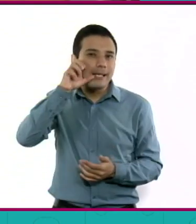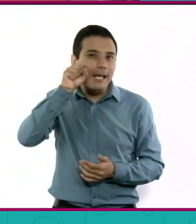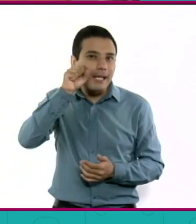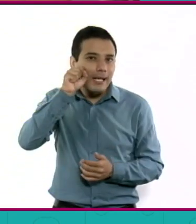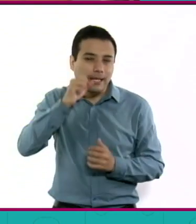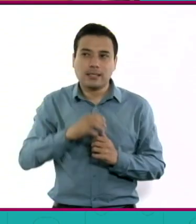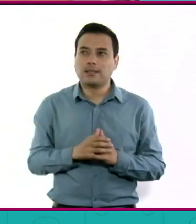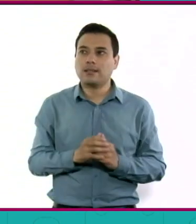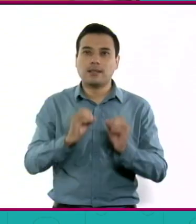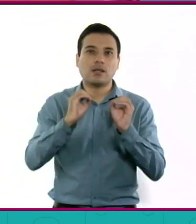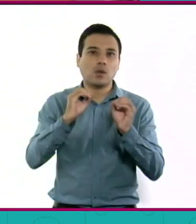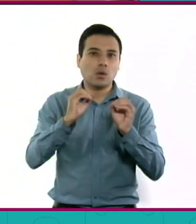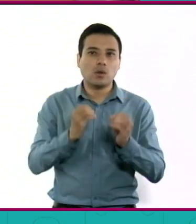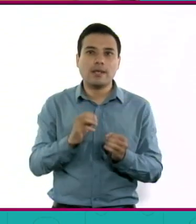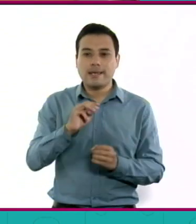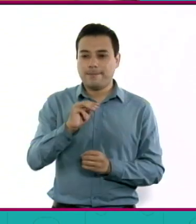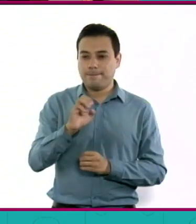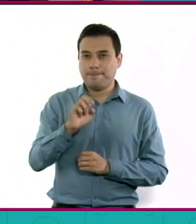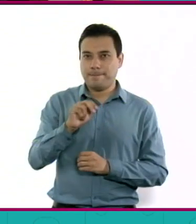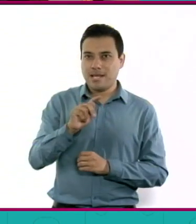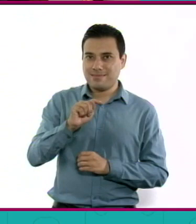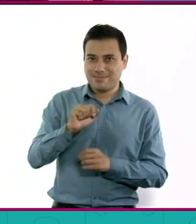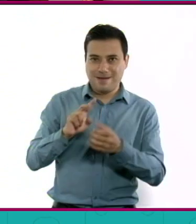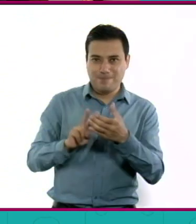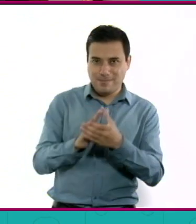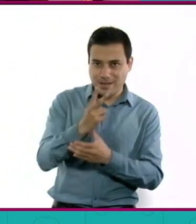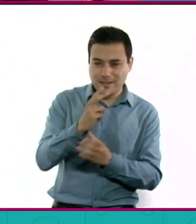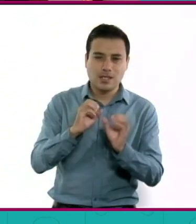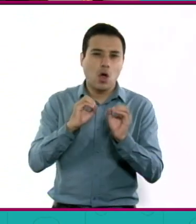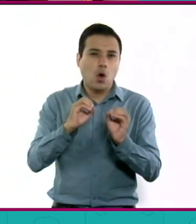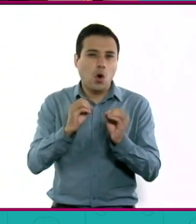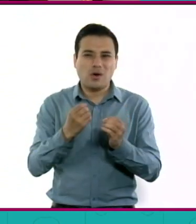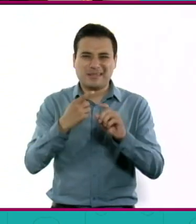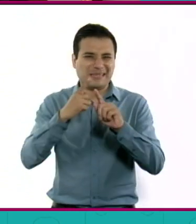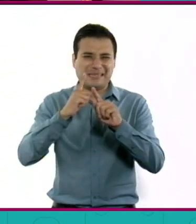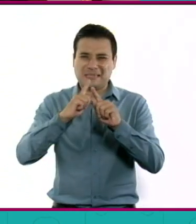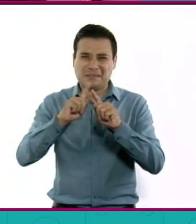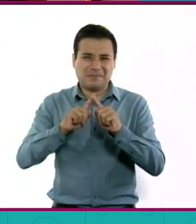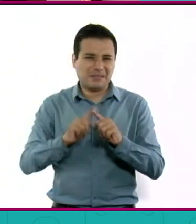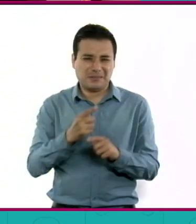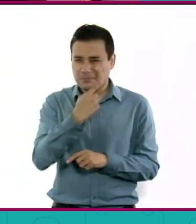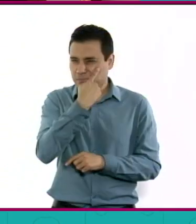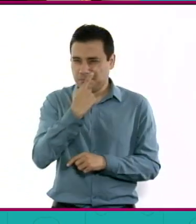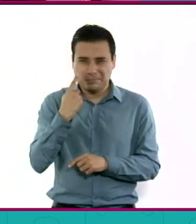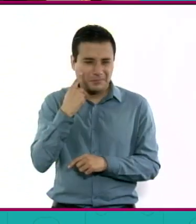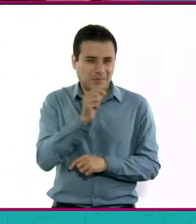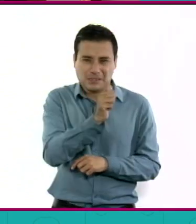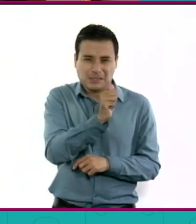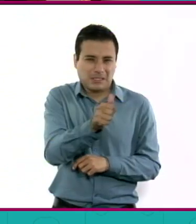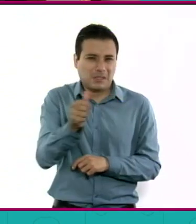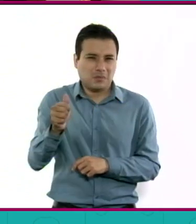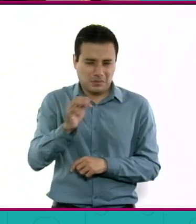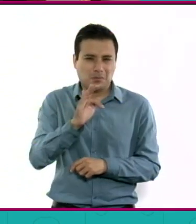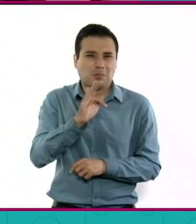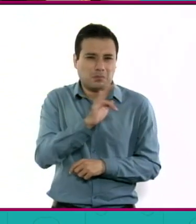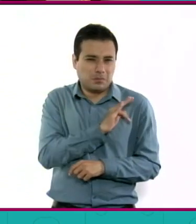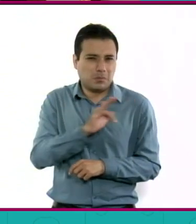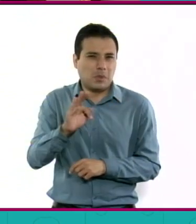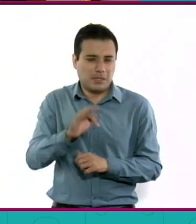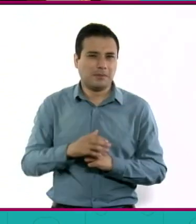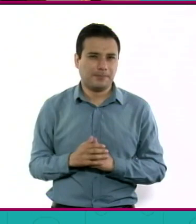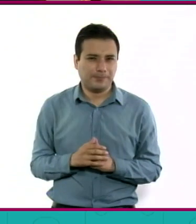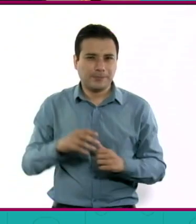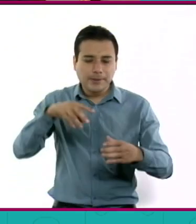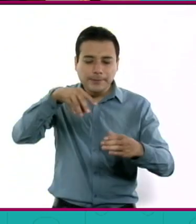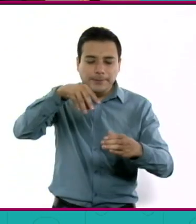le puede poner uno menta, le puede poner uno diferente tipo de especies cada quien la que le guste. ¿Para qué? Para que tenga